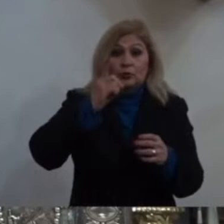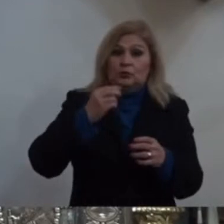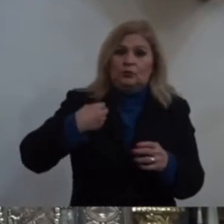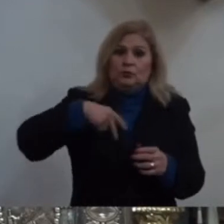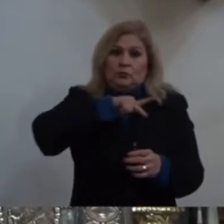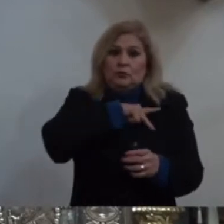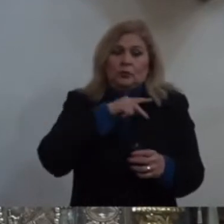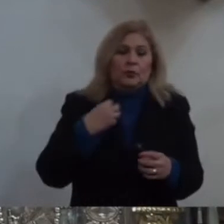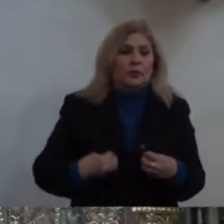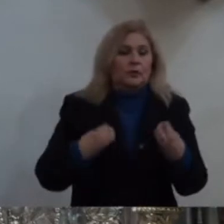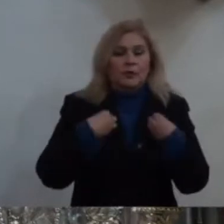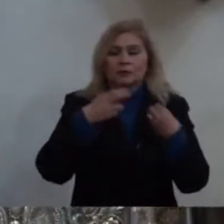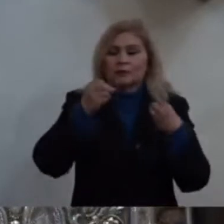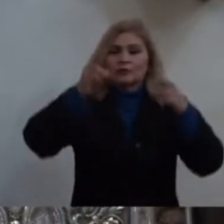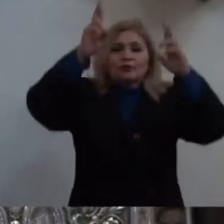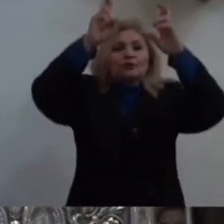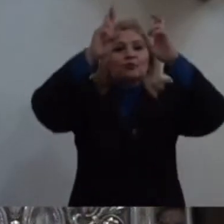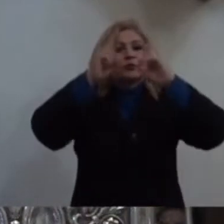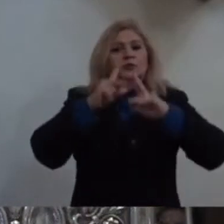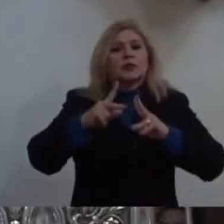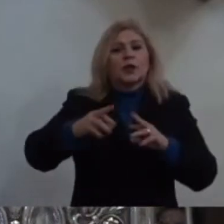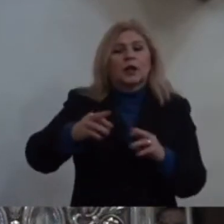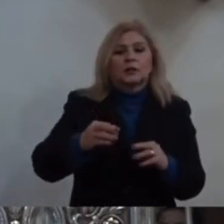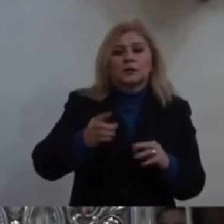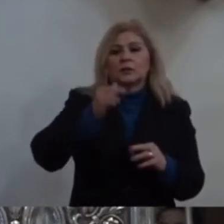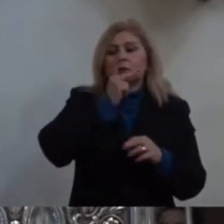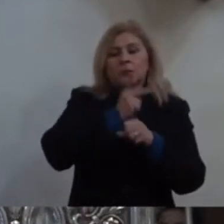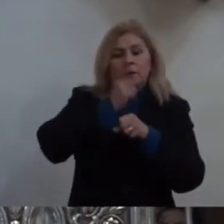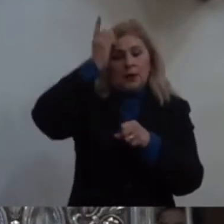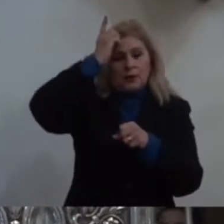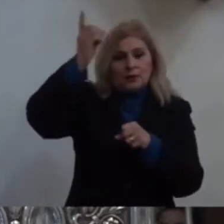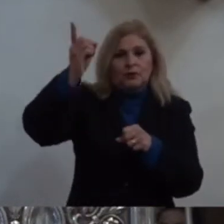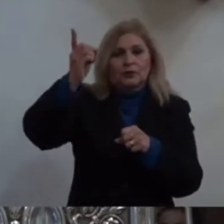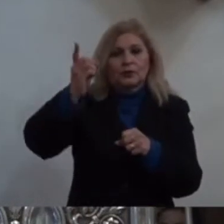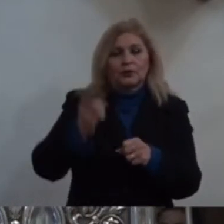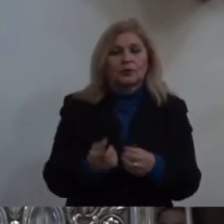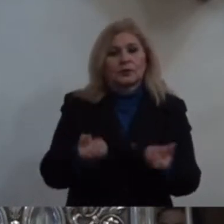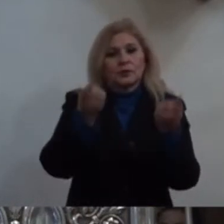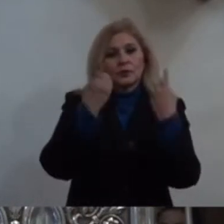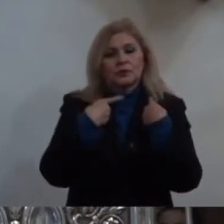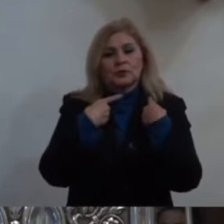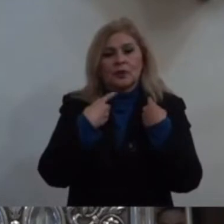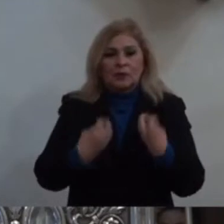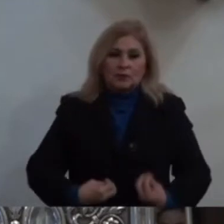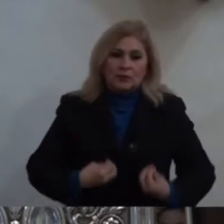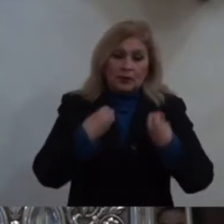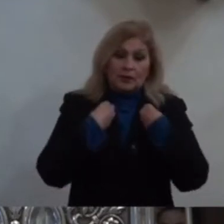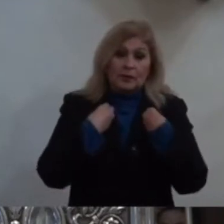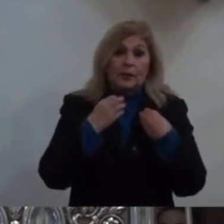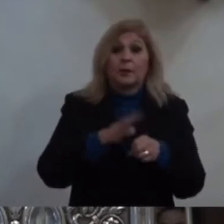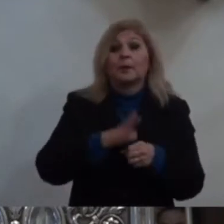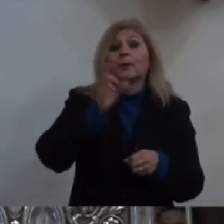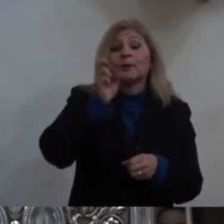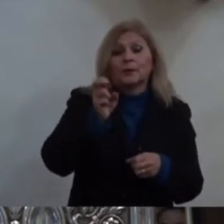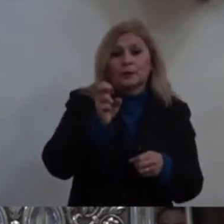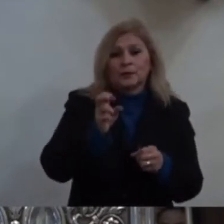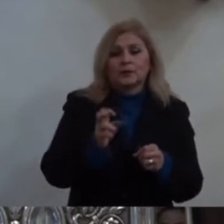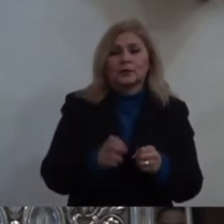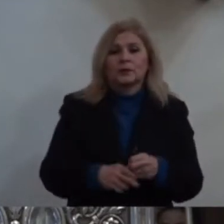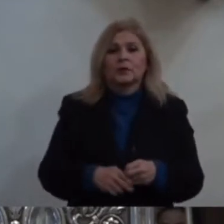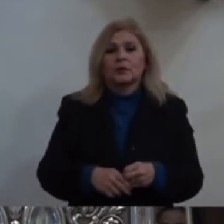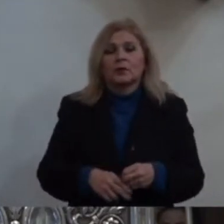regalo que hay que agradecer Por eso José y María Fueron al templo a